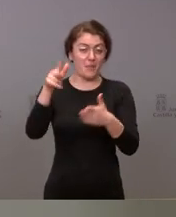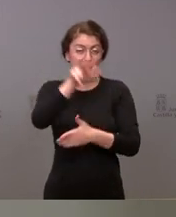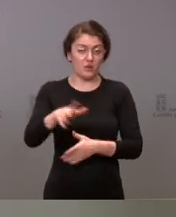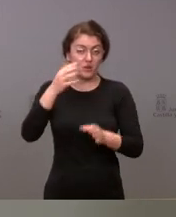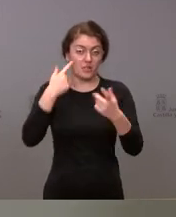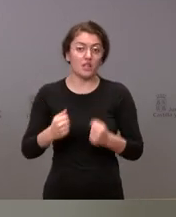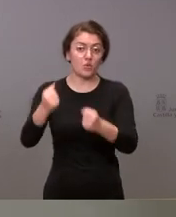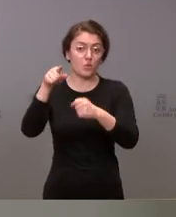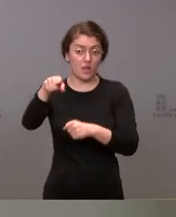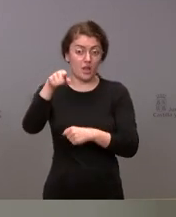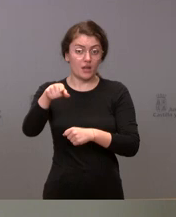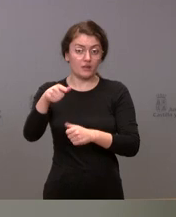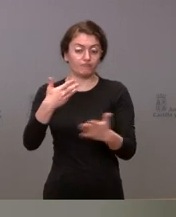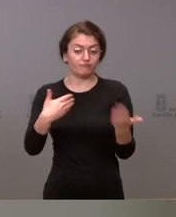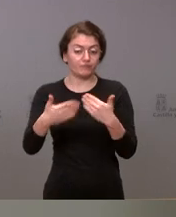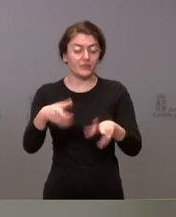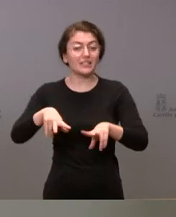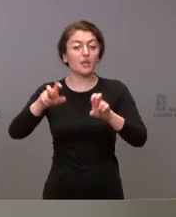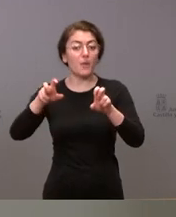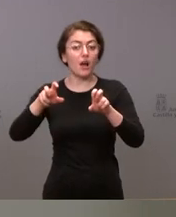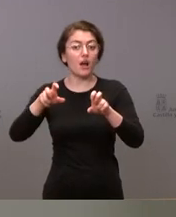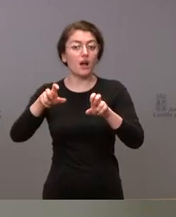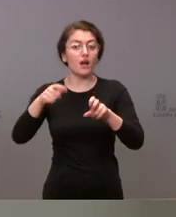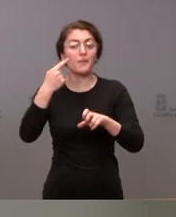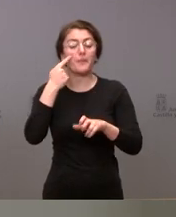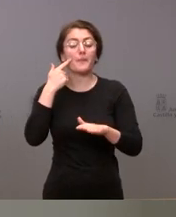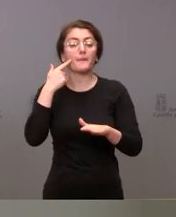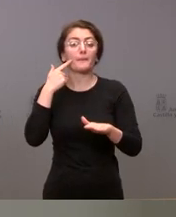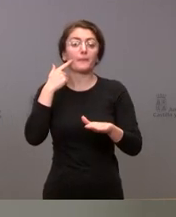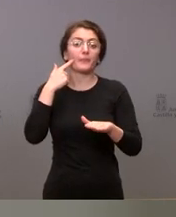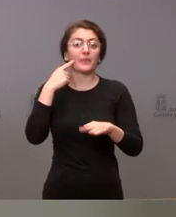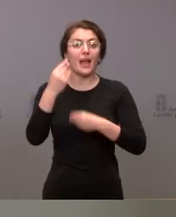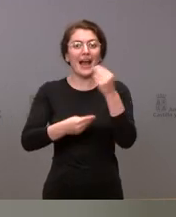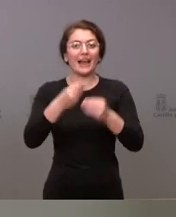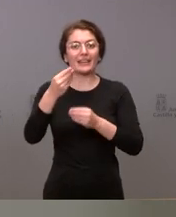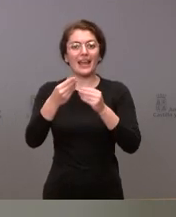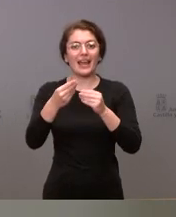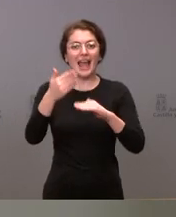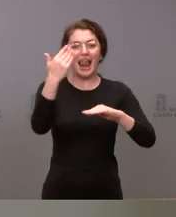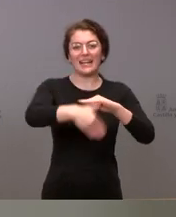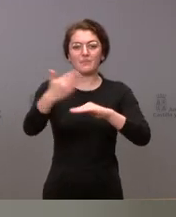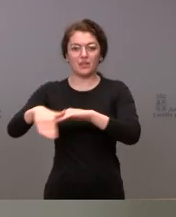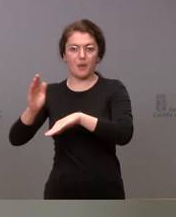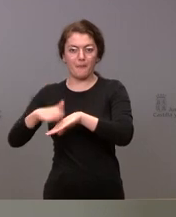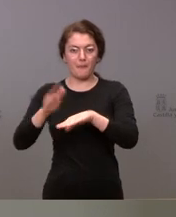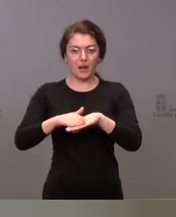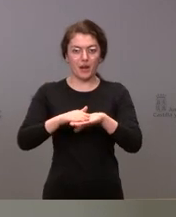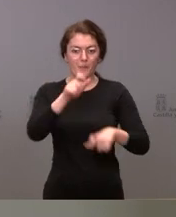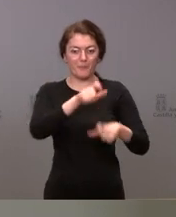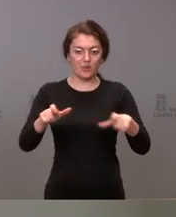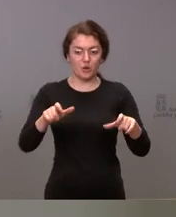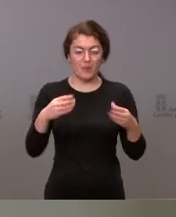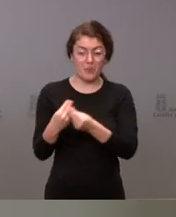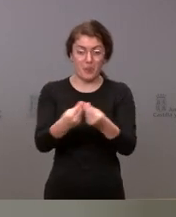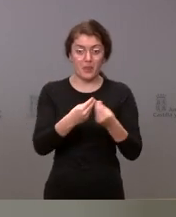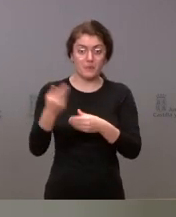se trató el mantenimiento de las limitaciones de aforo en los partidos